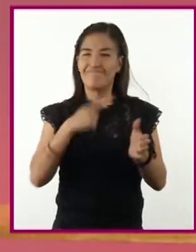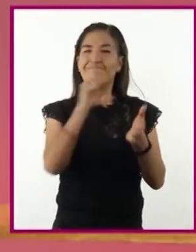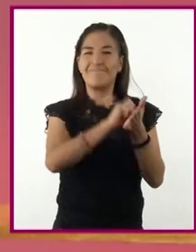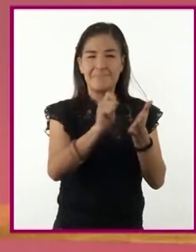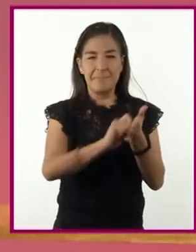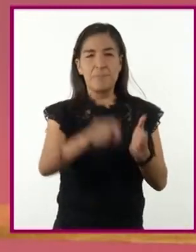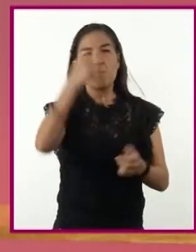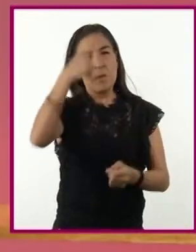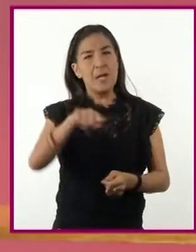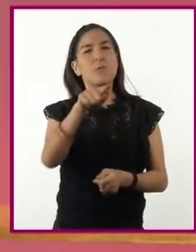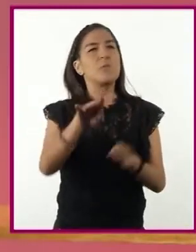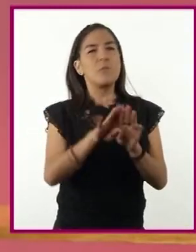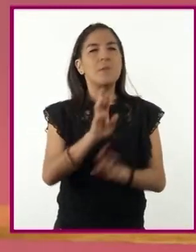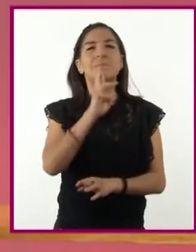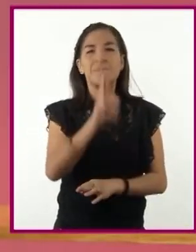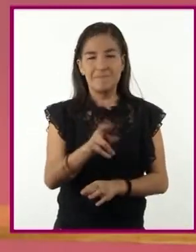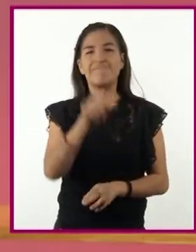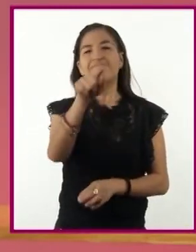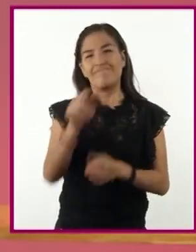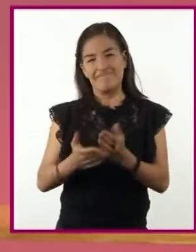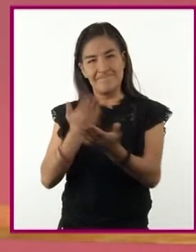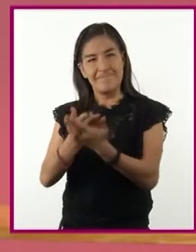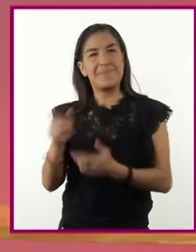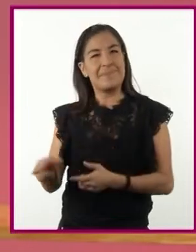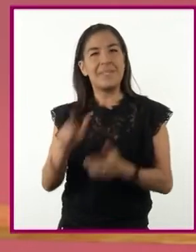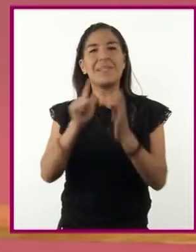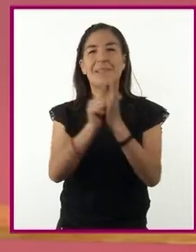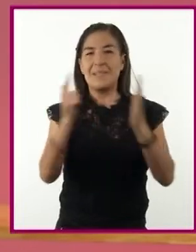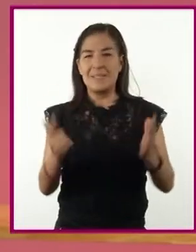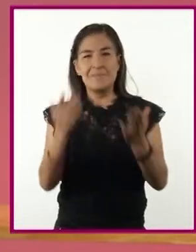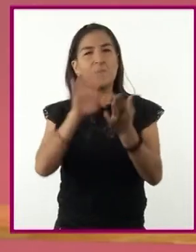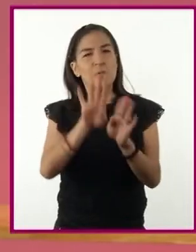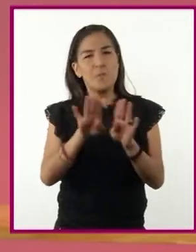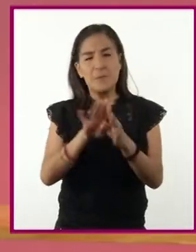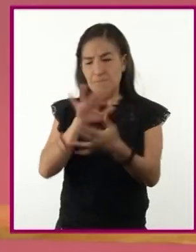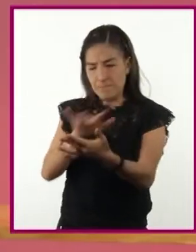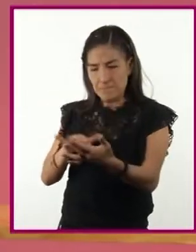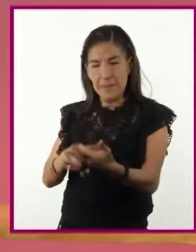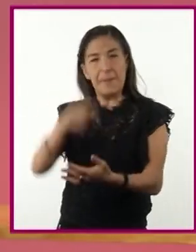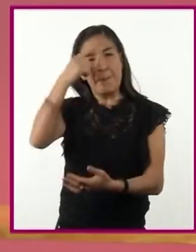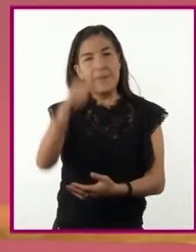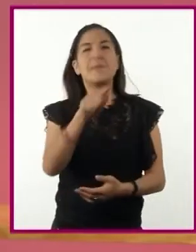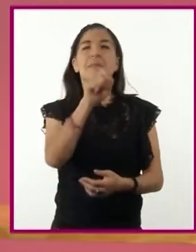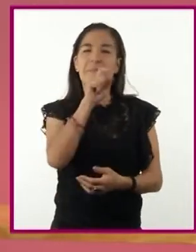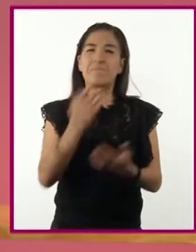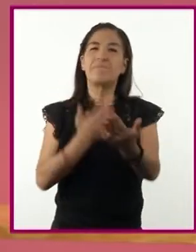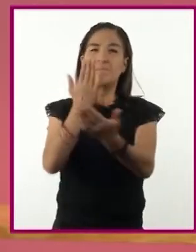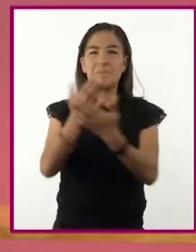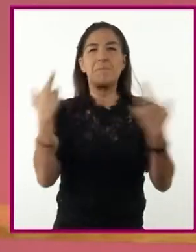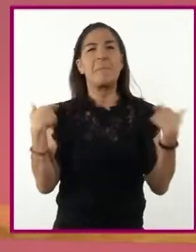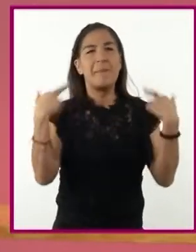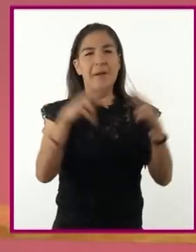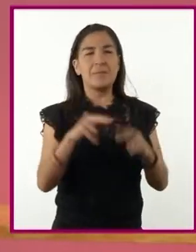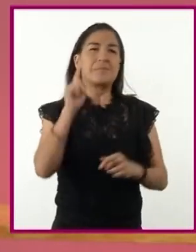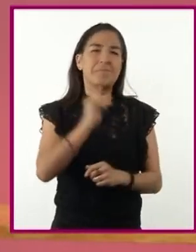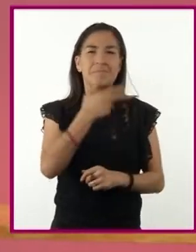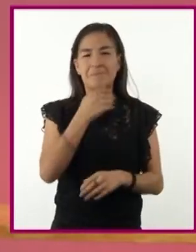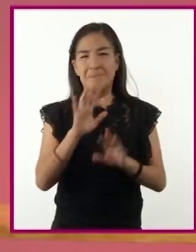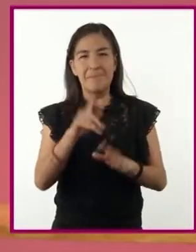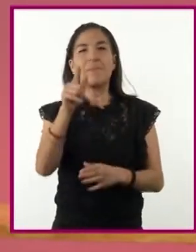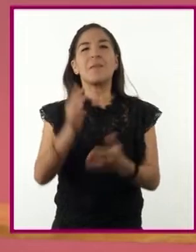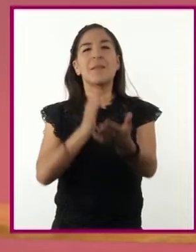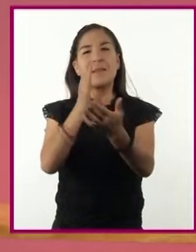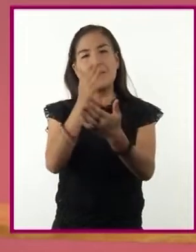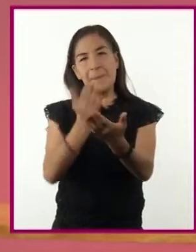resolverlas, les propongo consulten su libro de texto. Soliciten el apoyo de su maestra o maestro y reflexionen en